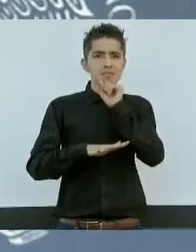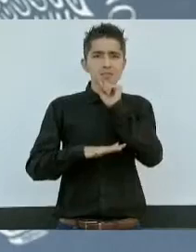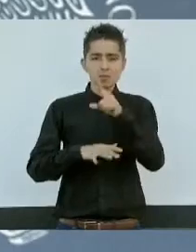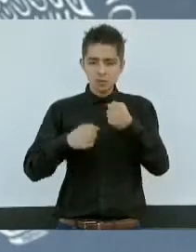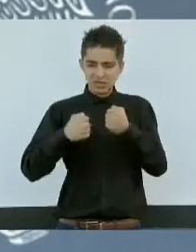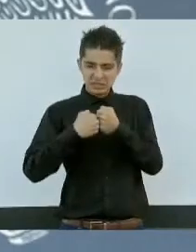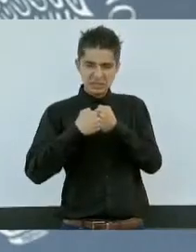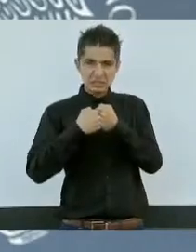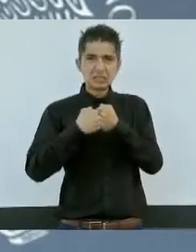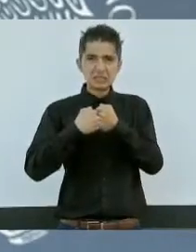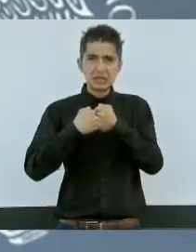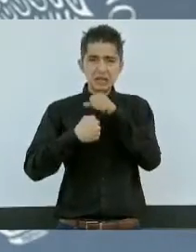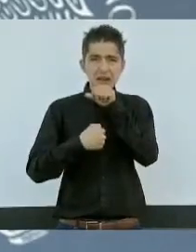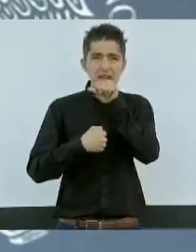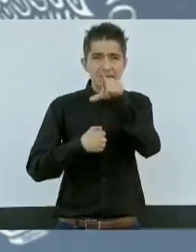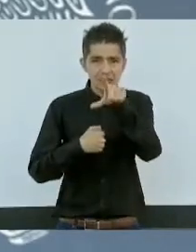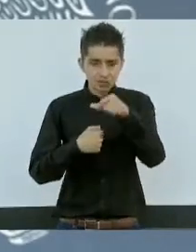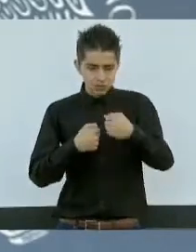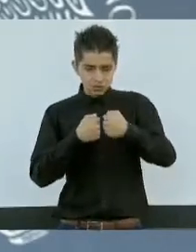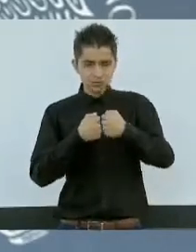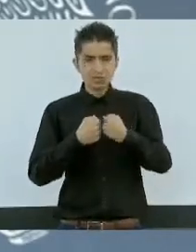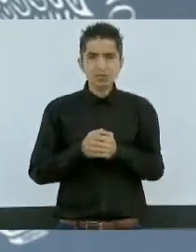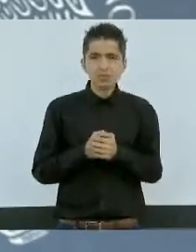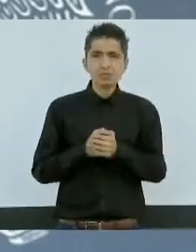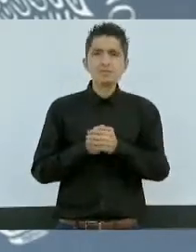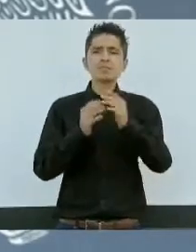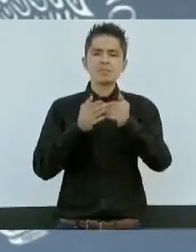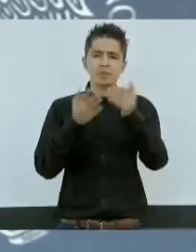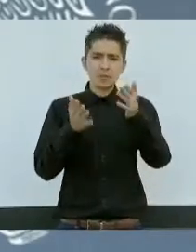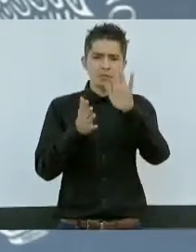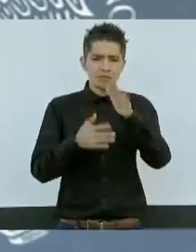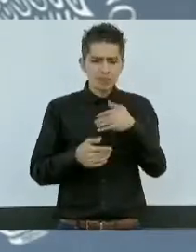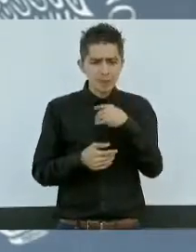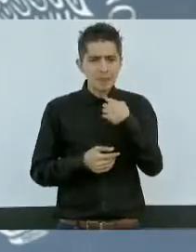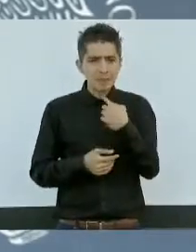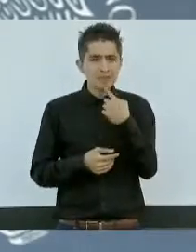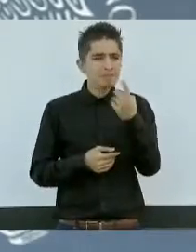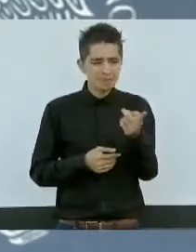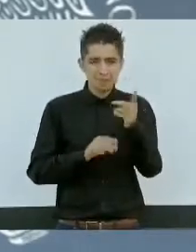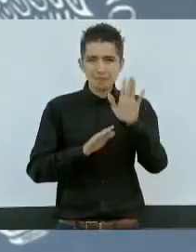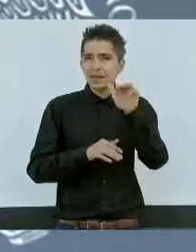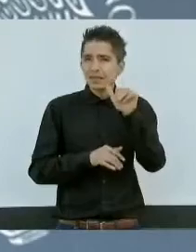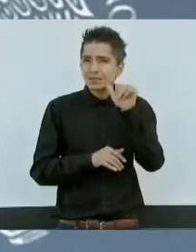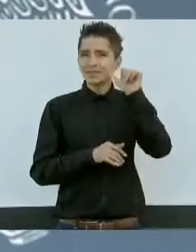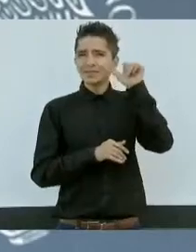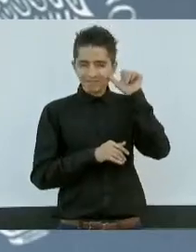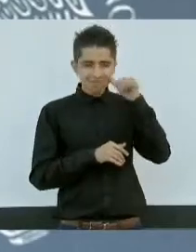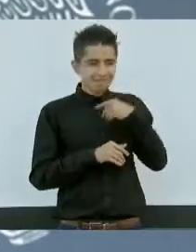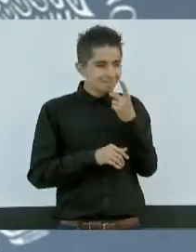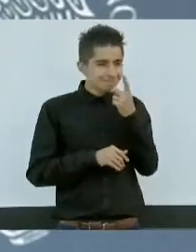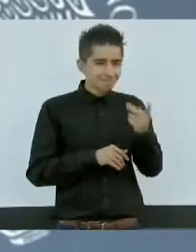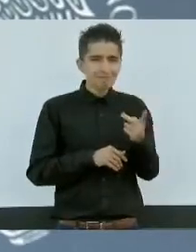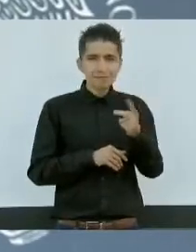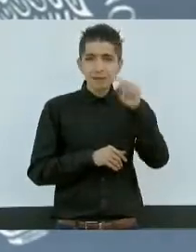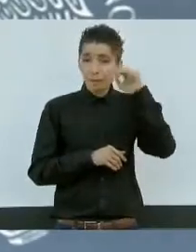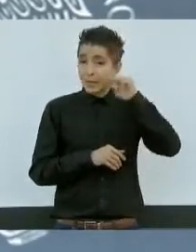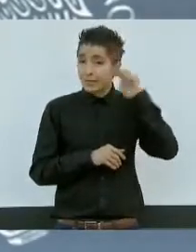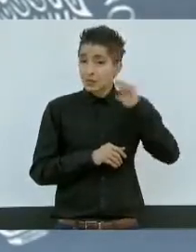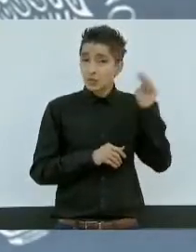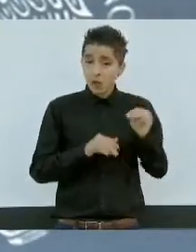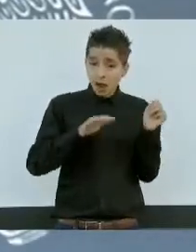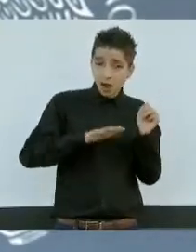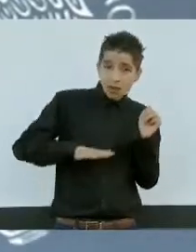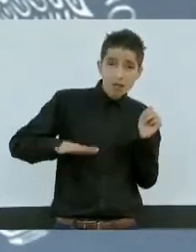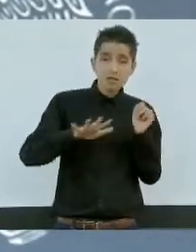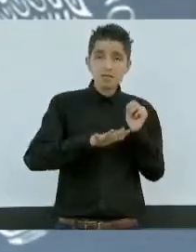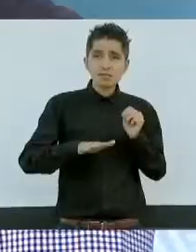con Jalisco. Le compartía ayer, Michoacán, no